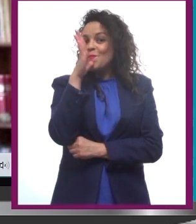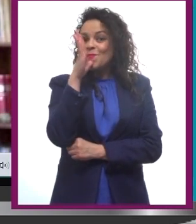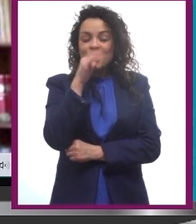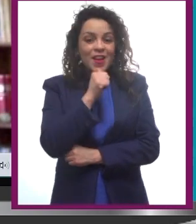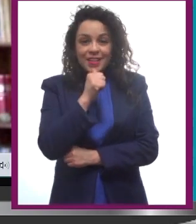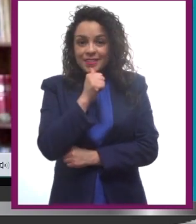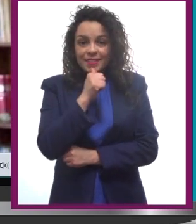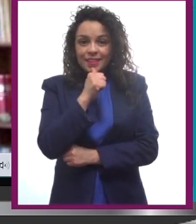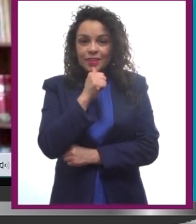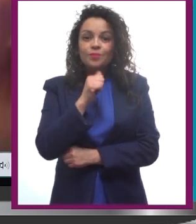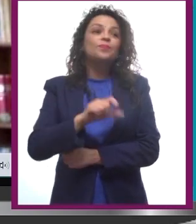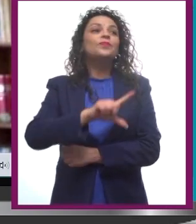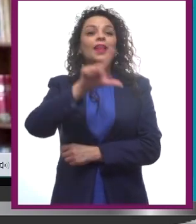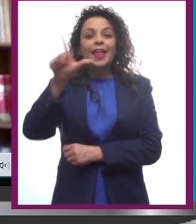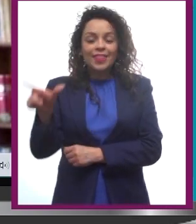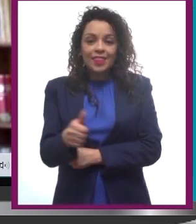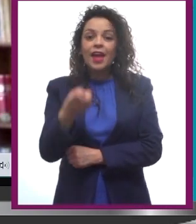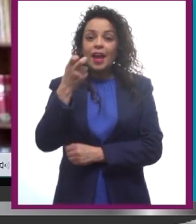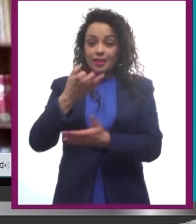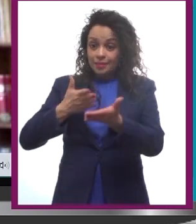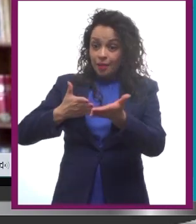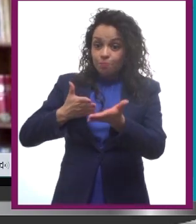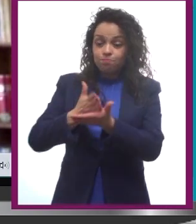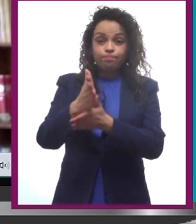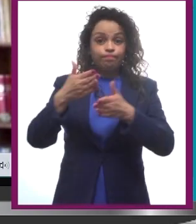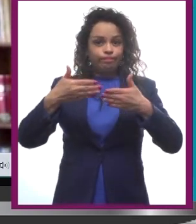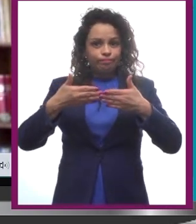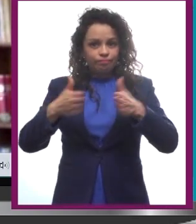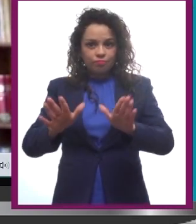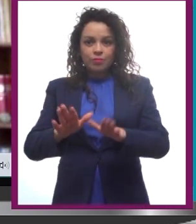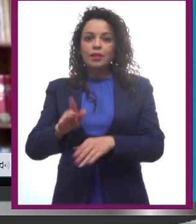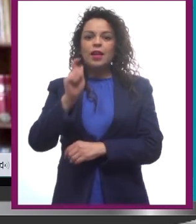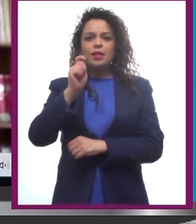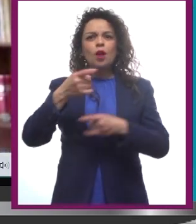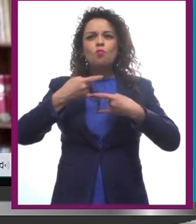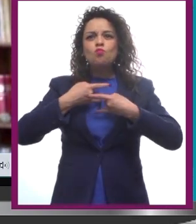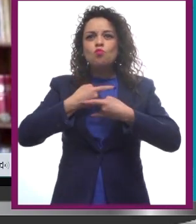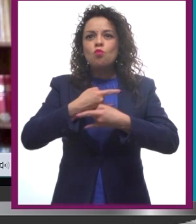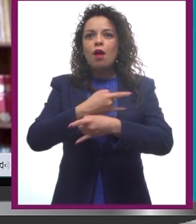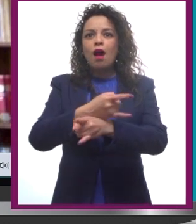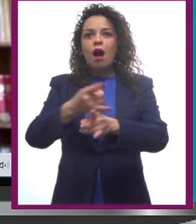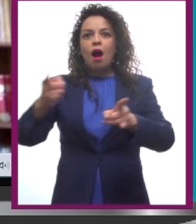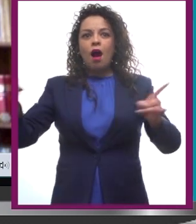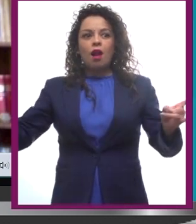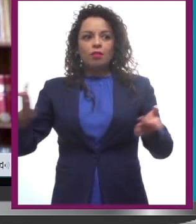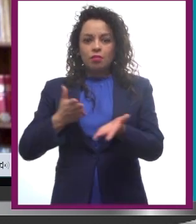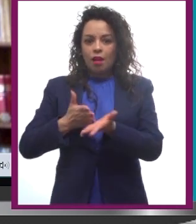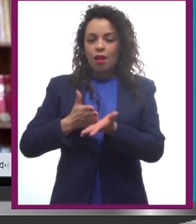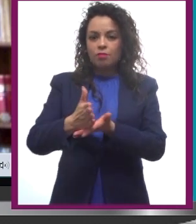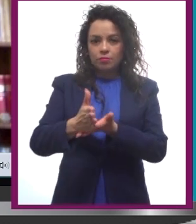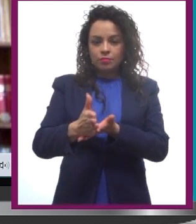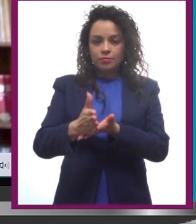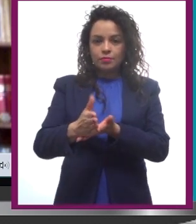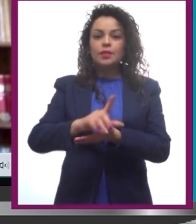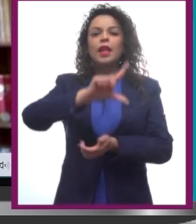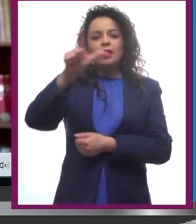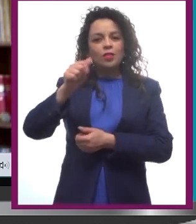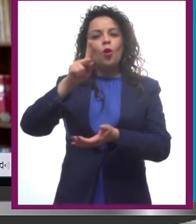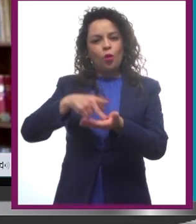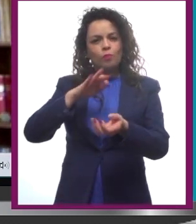finalmente cruza ese umbral, cruza ese límite, se pasa por una puerta, donde puede regresar otra vez a su